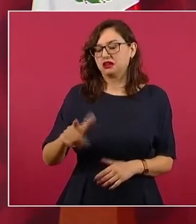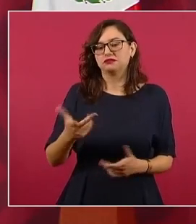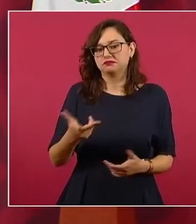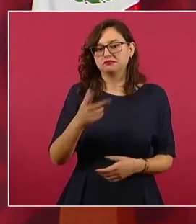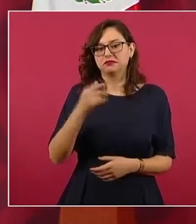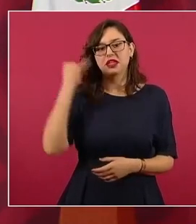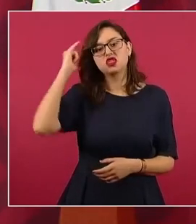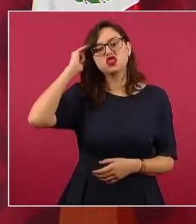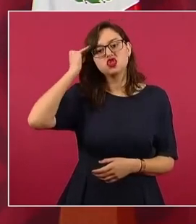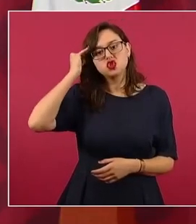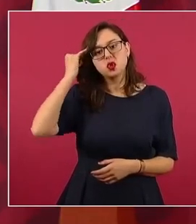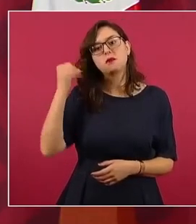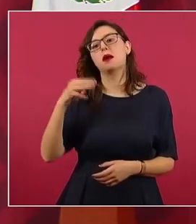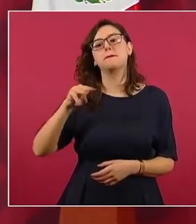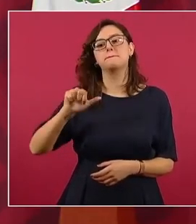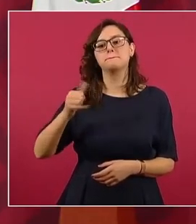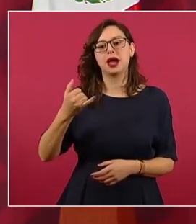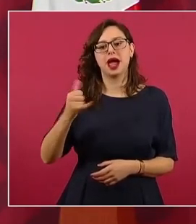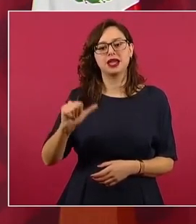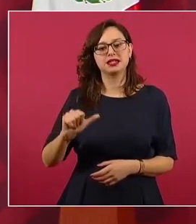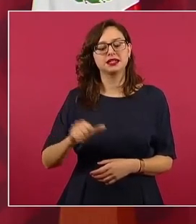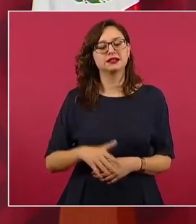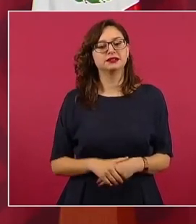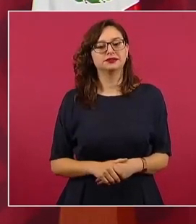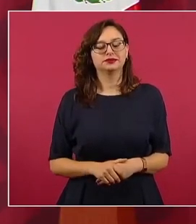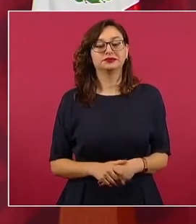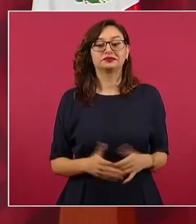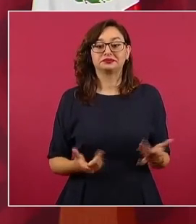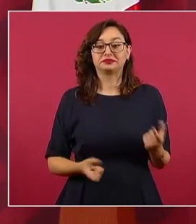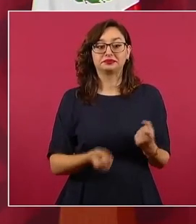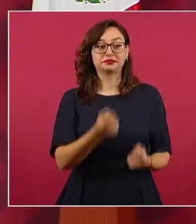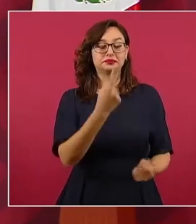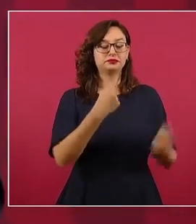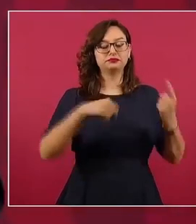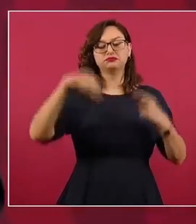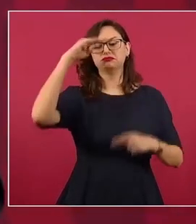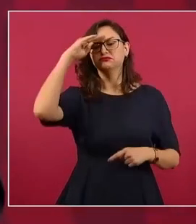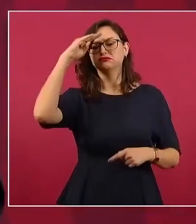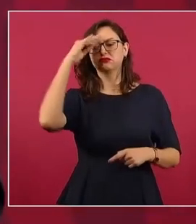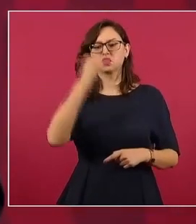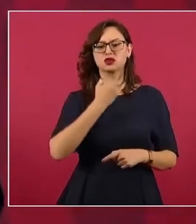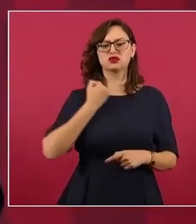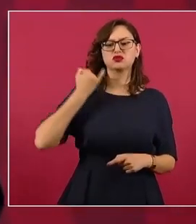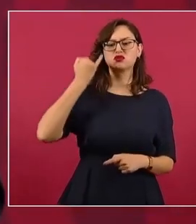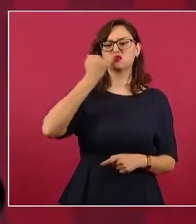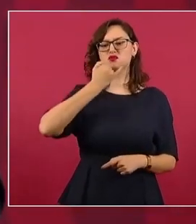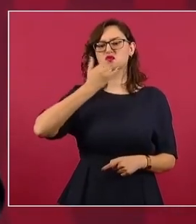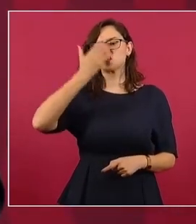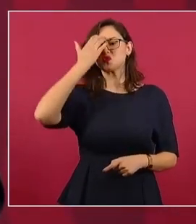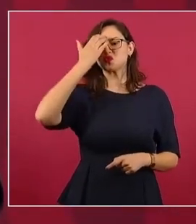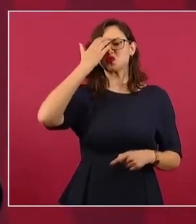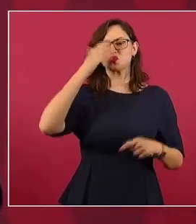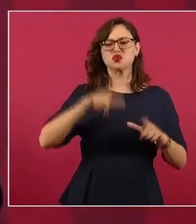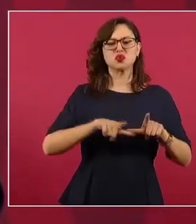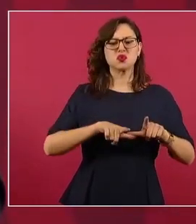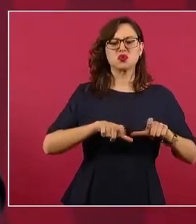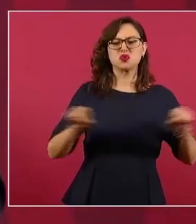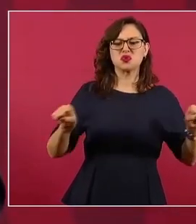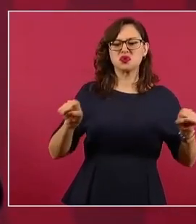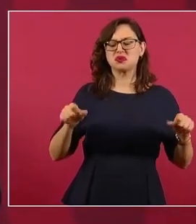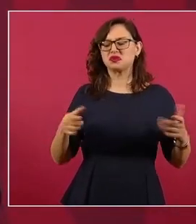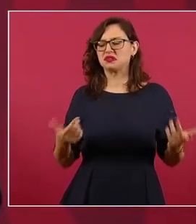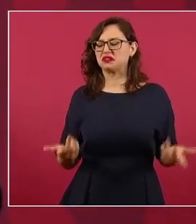manejan muy bien la lingüística y que está mal dicho. No,